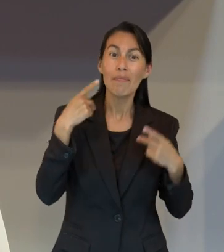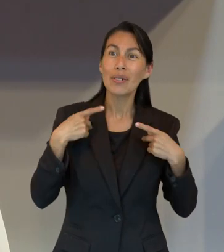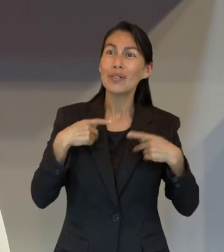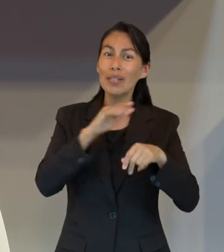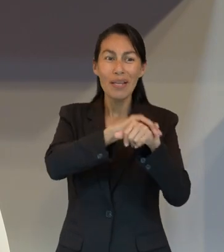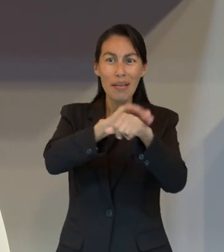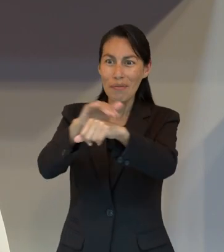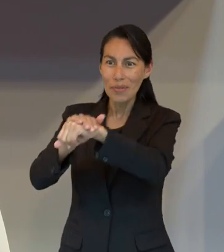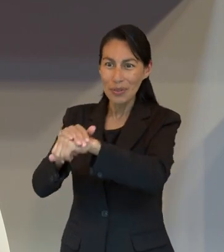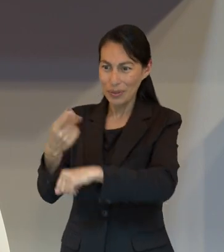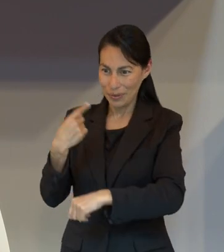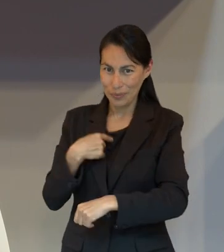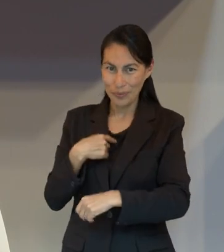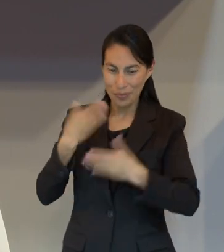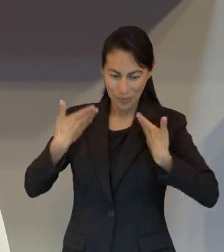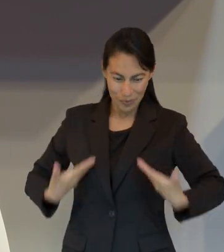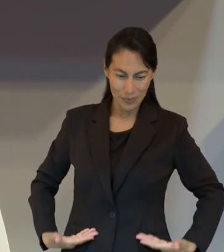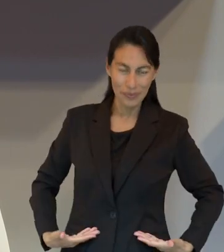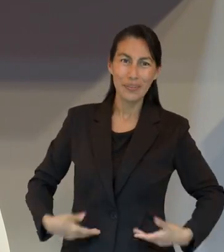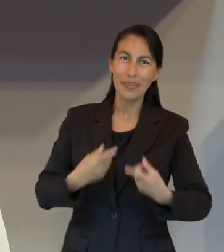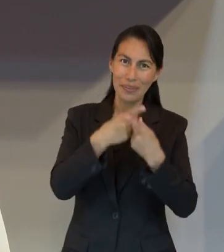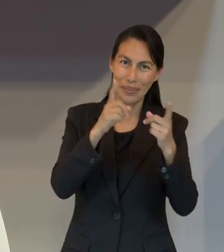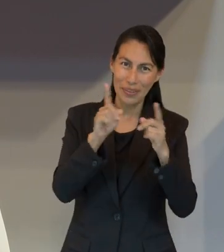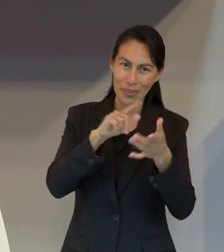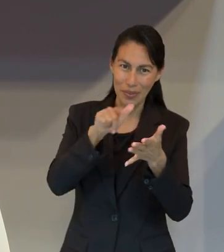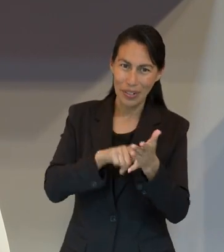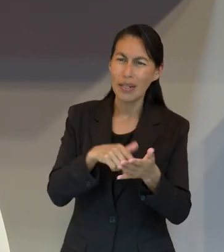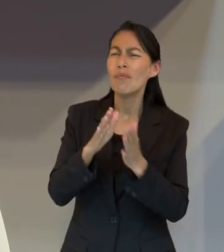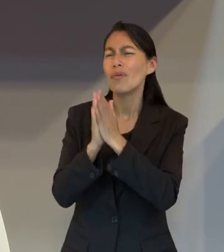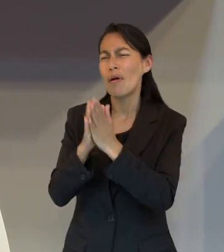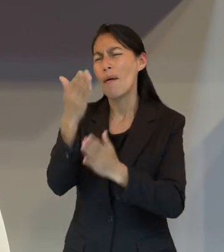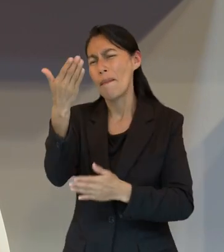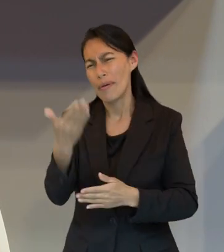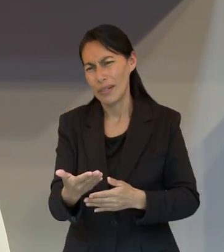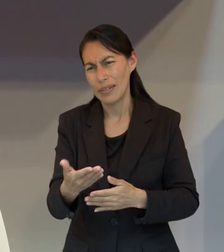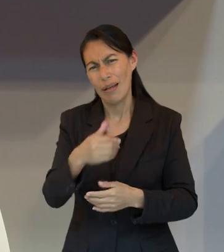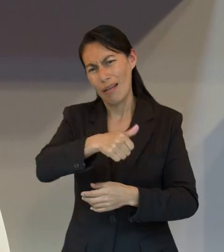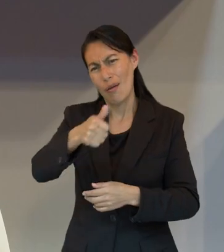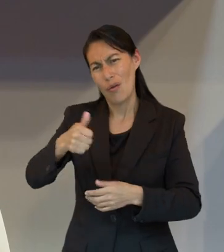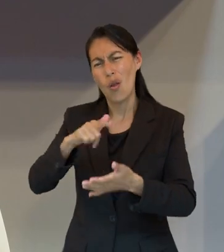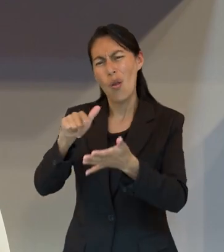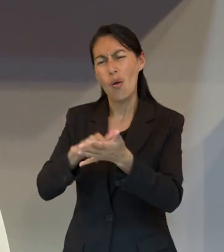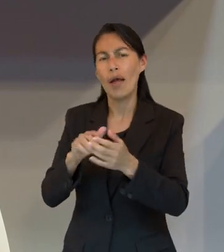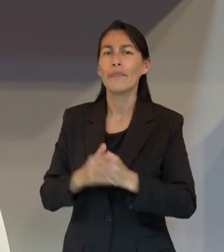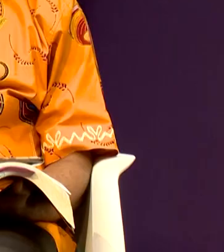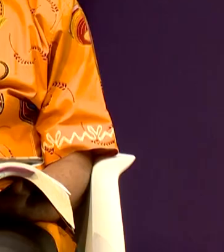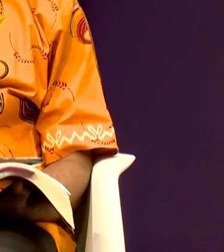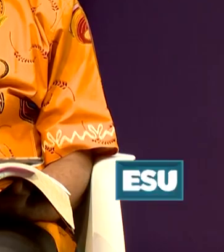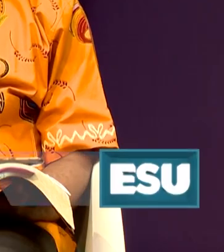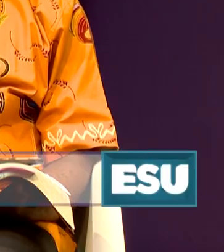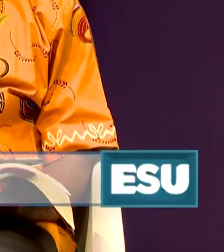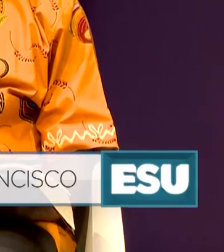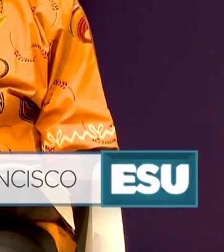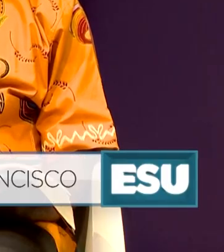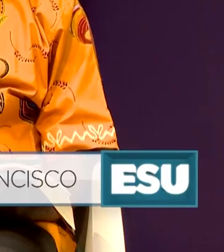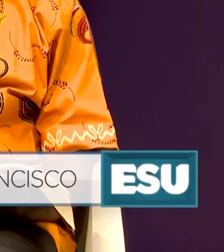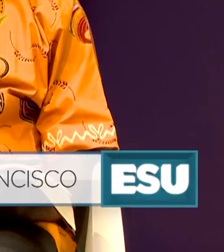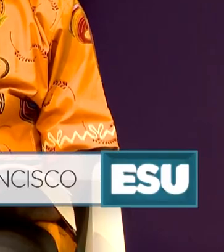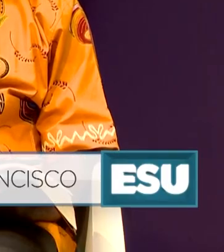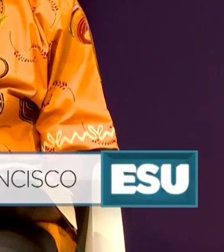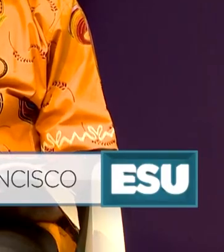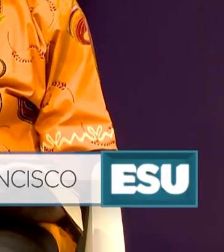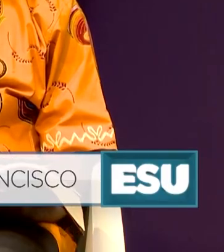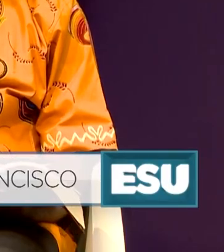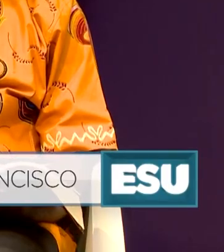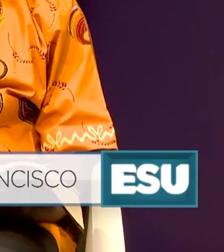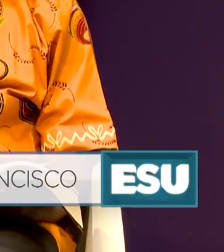que se presenten y que nos puedan decir de dónde es ese traje típico y algún dato interesante de ese lugar. Muy bien, yo